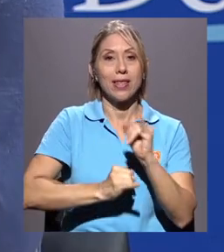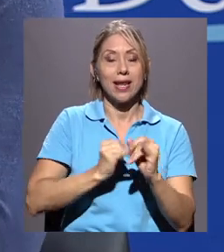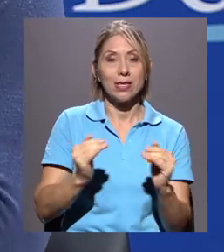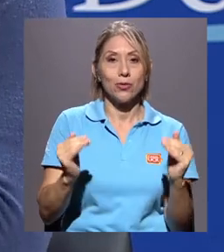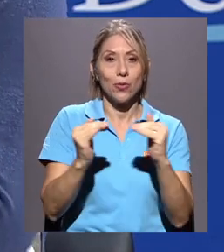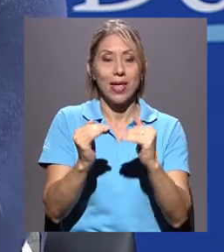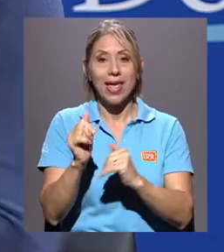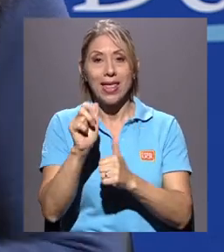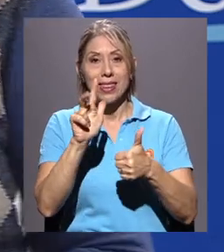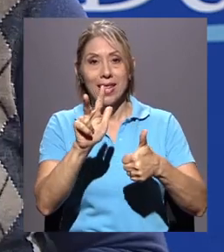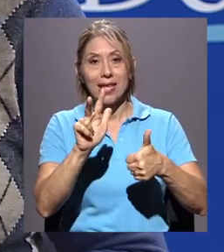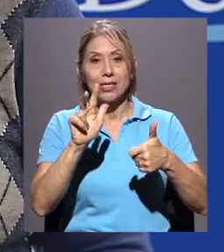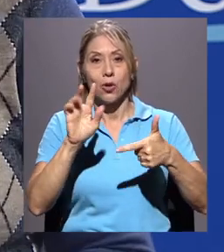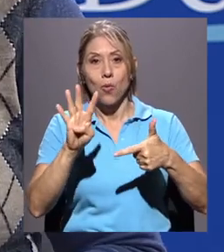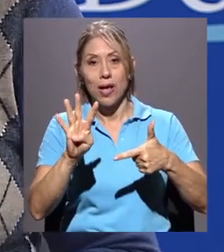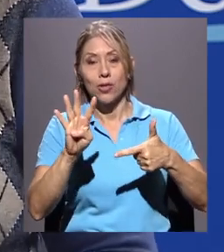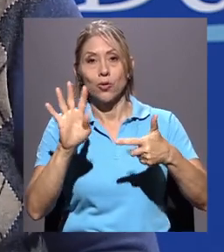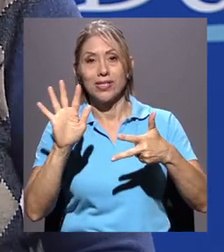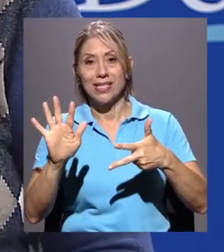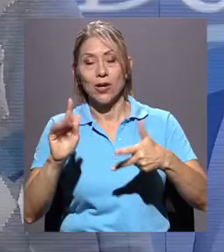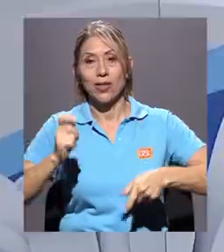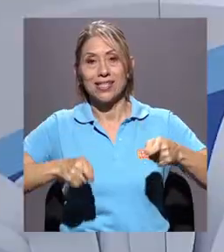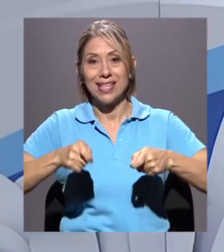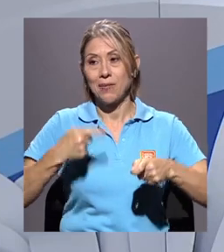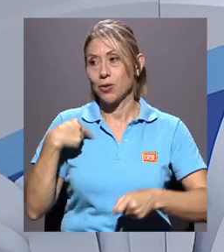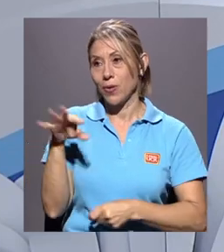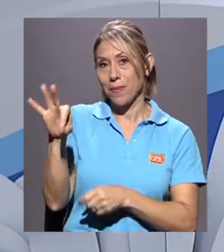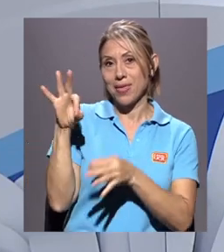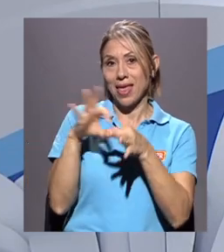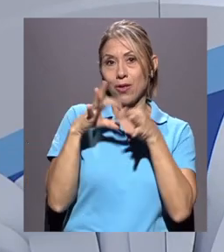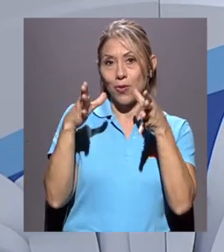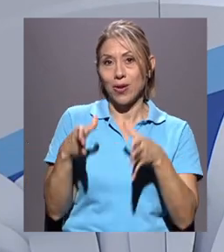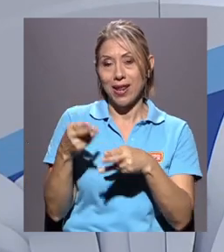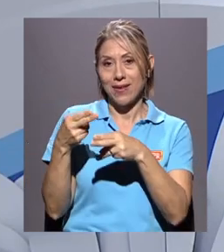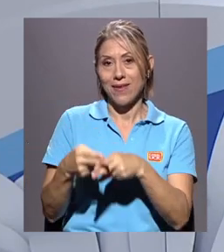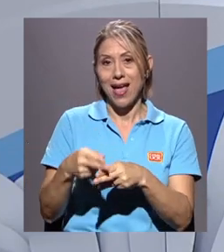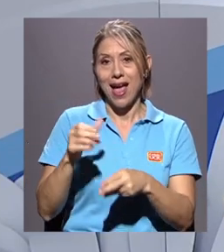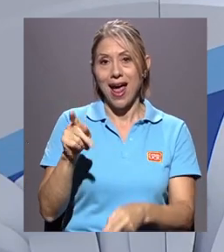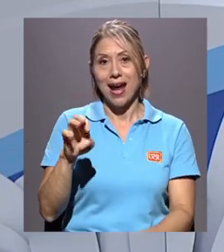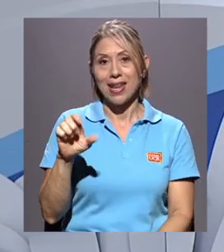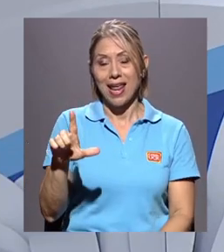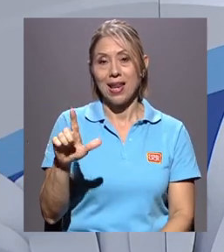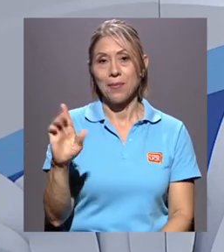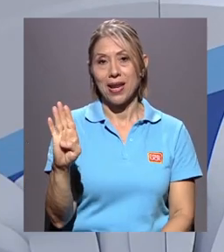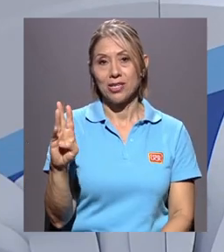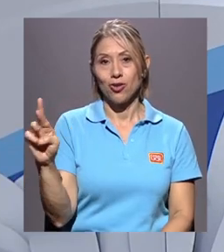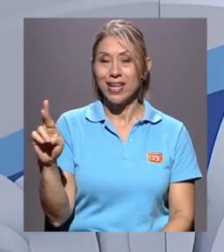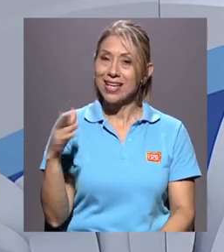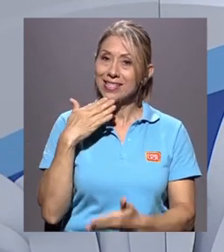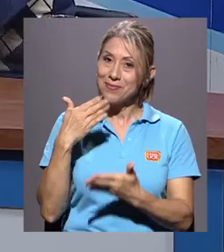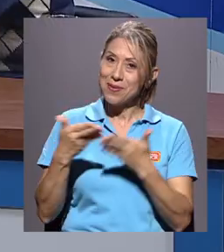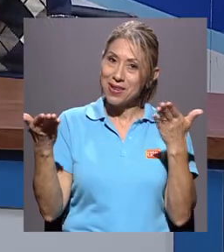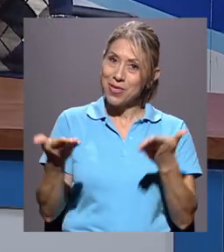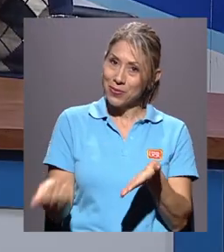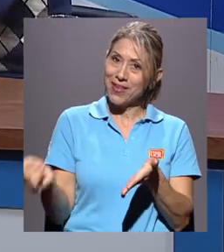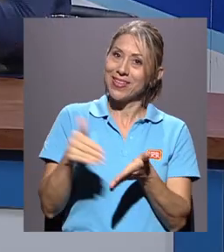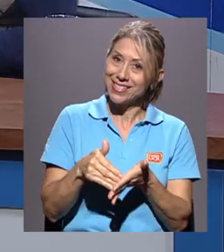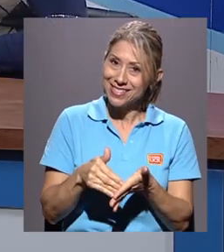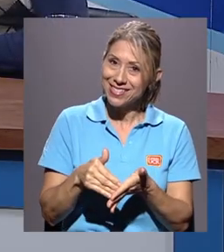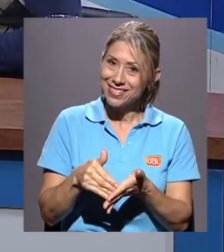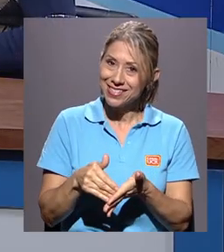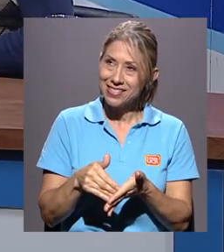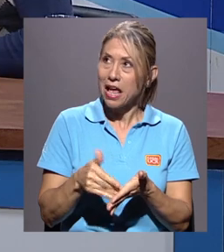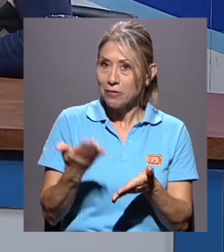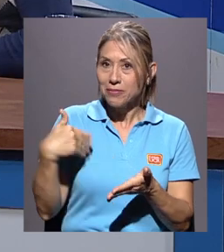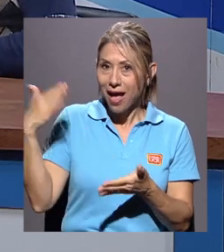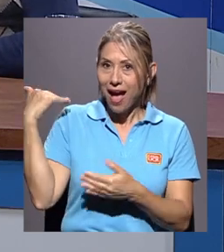3, 4 y 5 de septiembre, he invitado al coordinador de Pridena, Ariel Brenner Rodríguez. Ariel, nuevamente venido desde la U porque, bienvenido desde la U porque